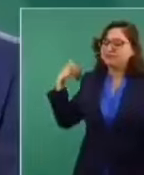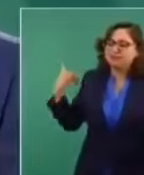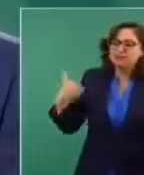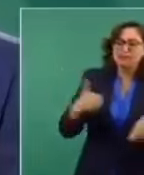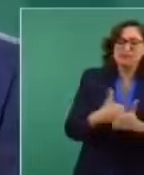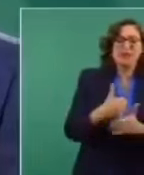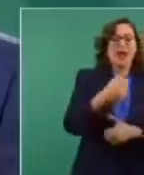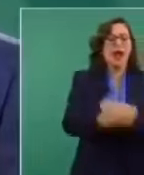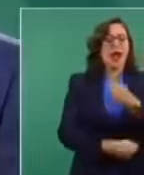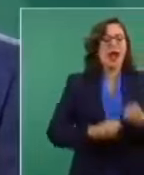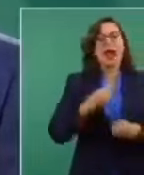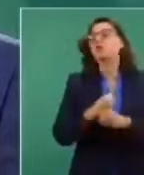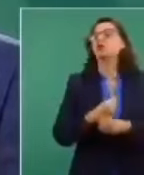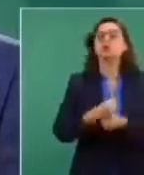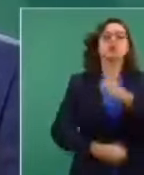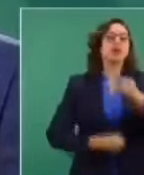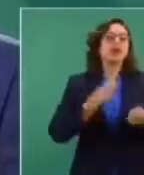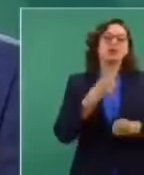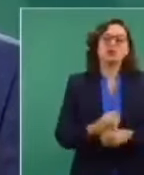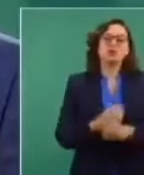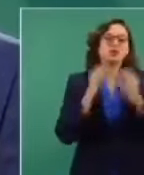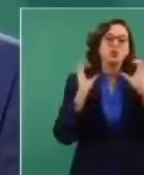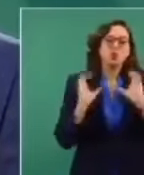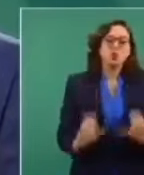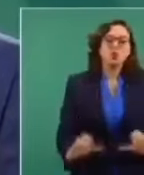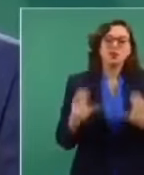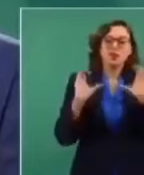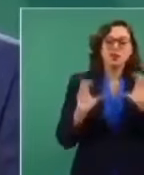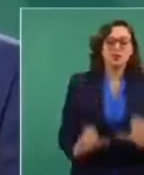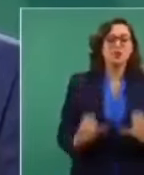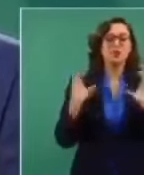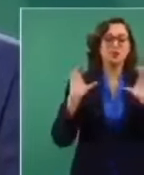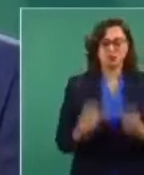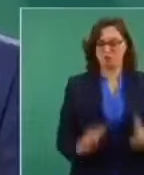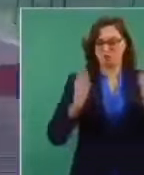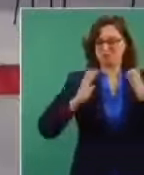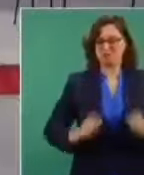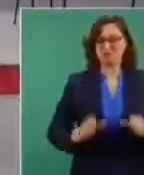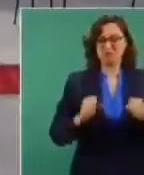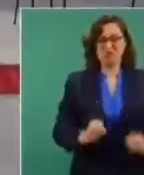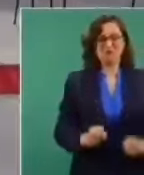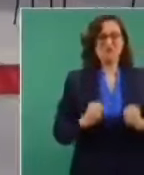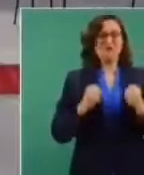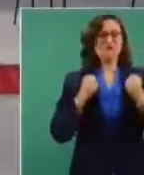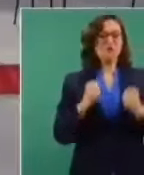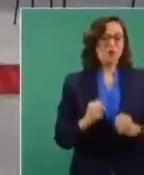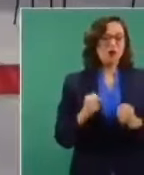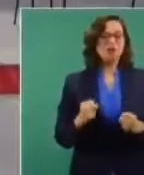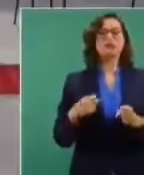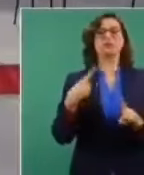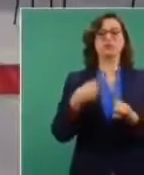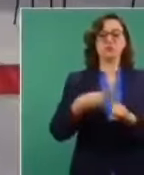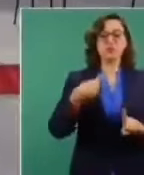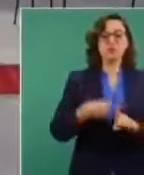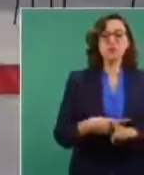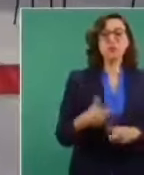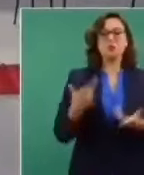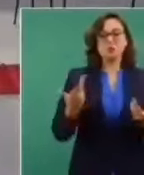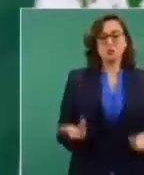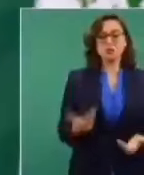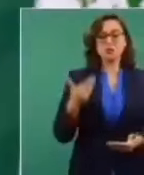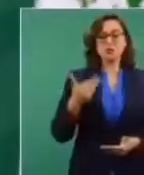su capacidad de respuesta inmunológica positiva y rápida y buena, que no fue